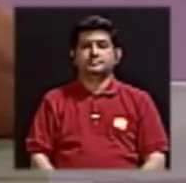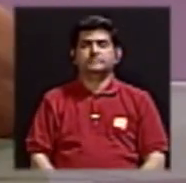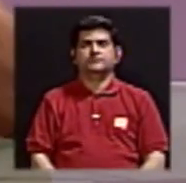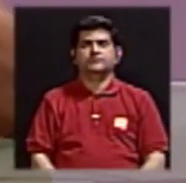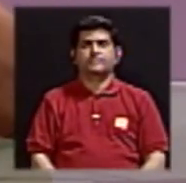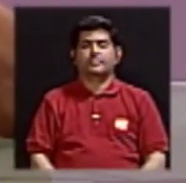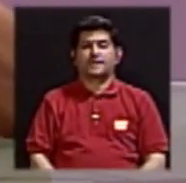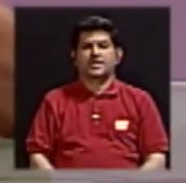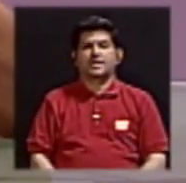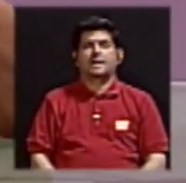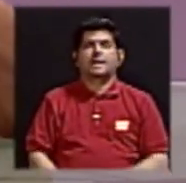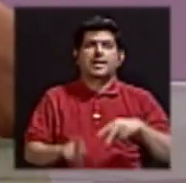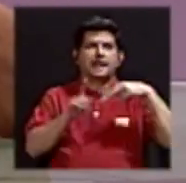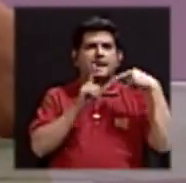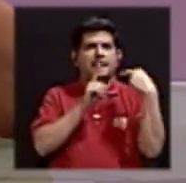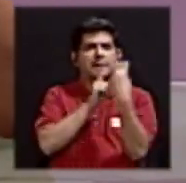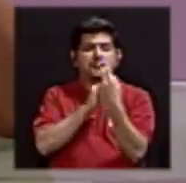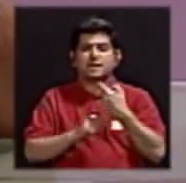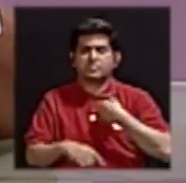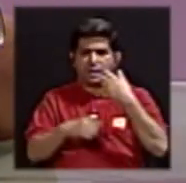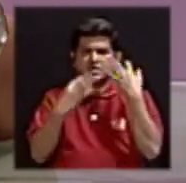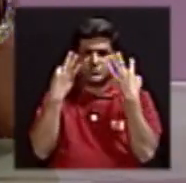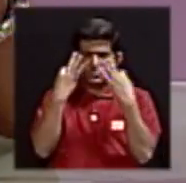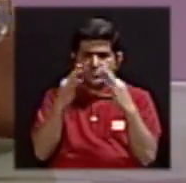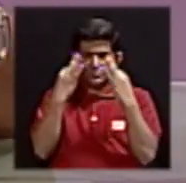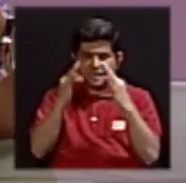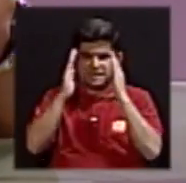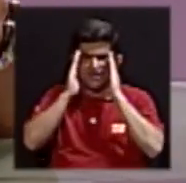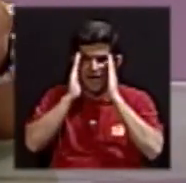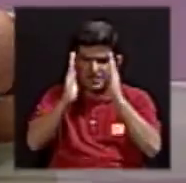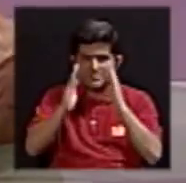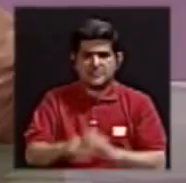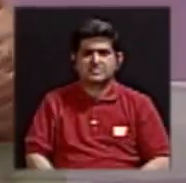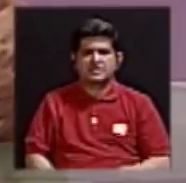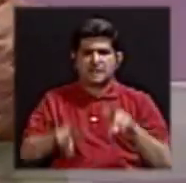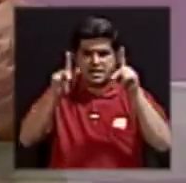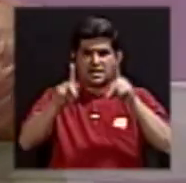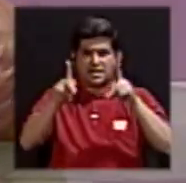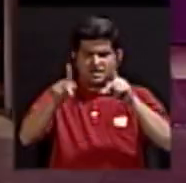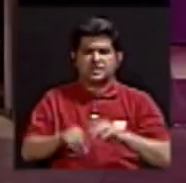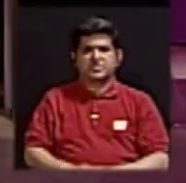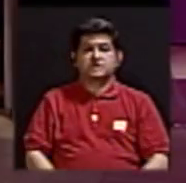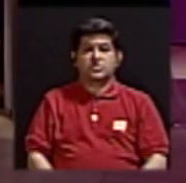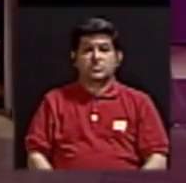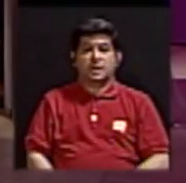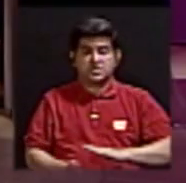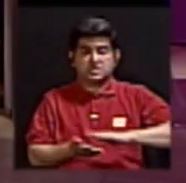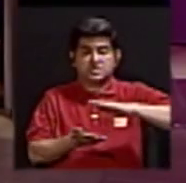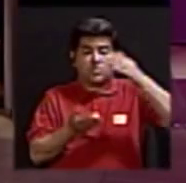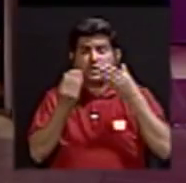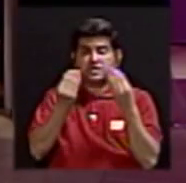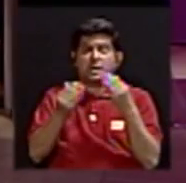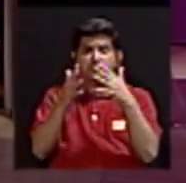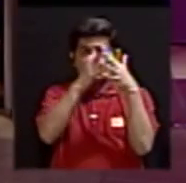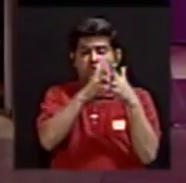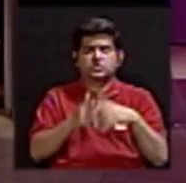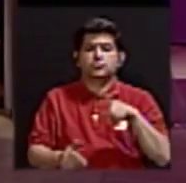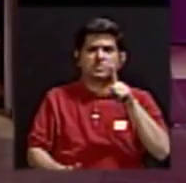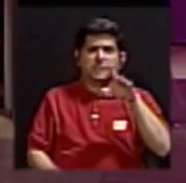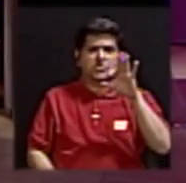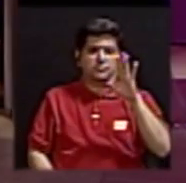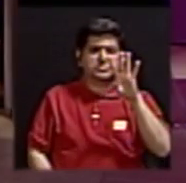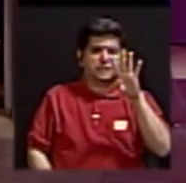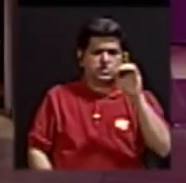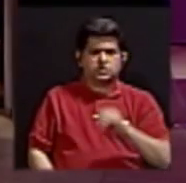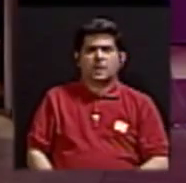Entonces, desde el punto de vista como yo trato a mis pacientes, y hay una tendencia creciente en los Estados Unidos desde 1940,